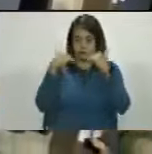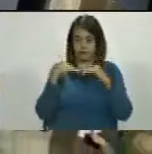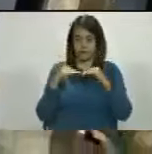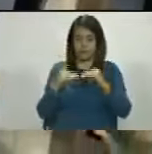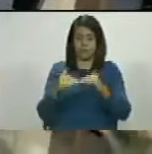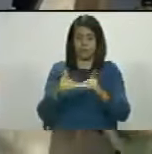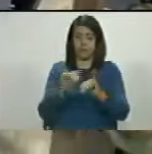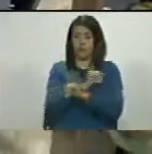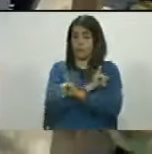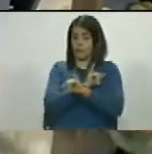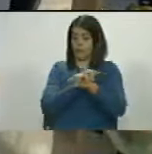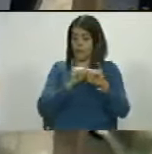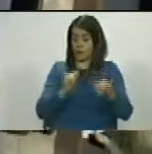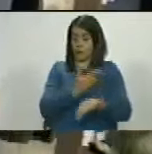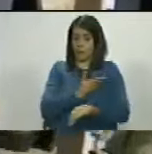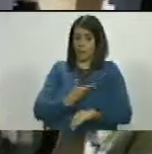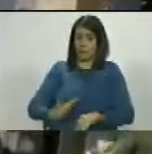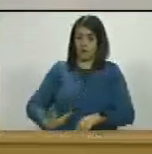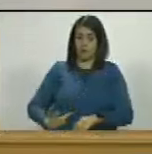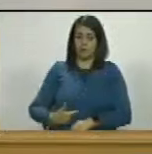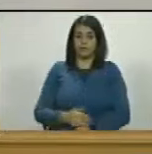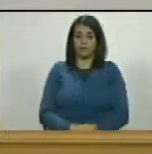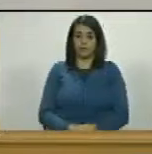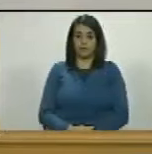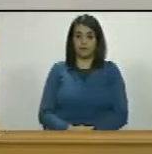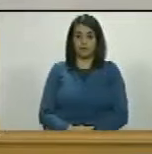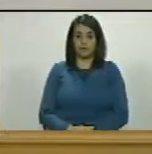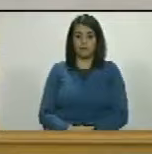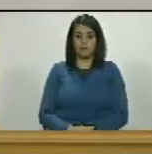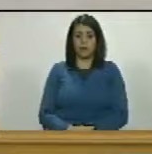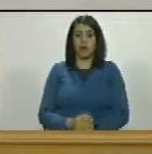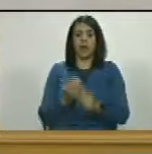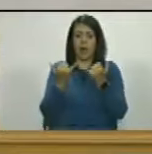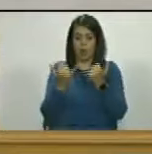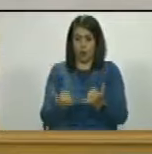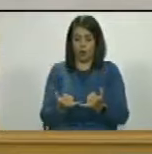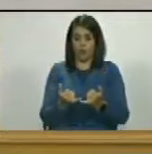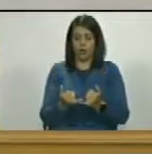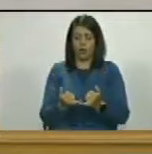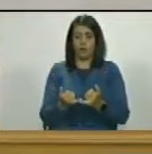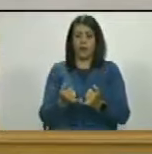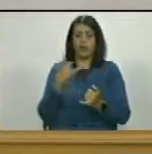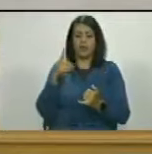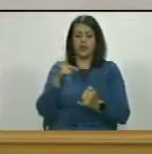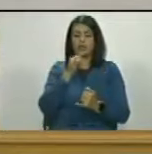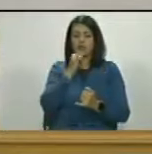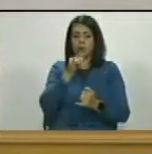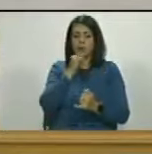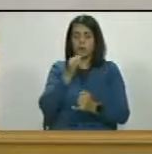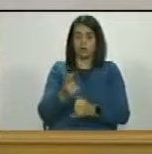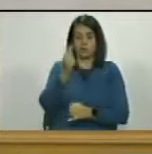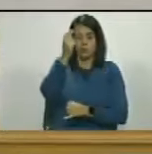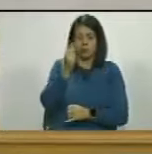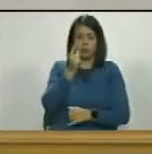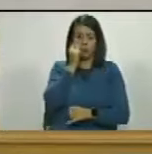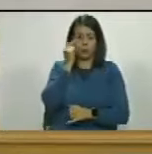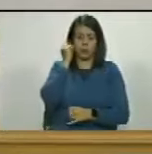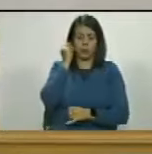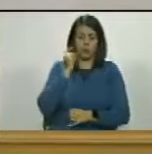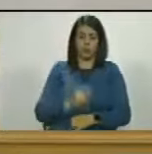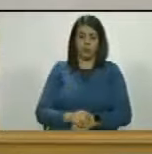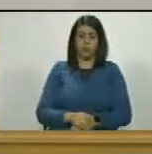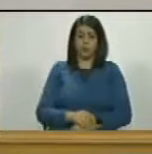Siguiente. Es todo, en la cuenta, ciudadano presidente. Bien. Vamos a leer espacios para derechos de palabra de las diputadas y los diputados,